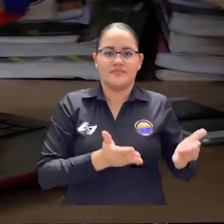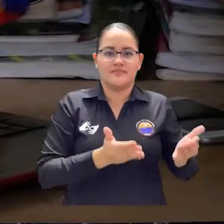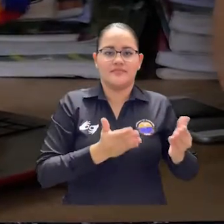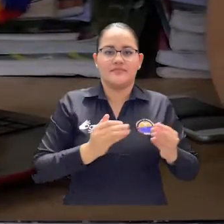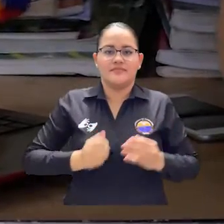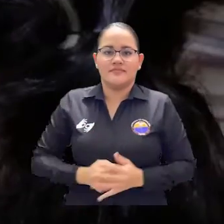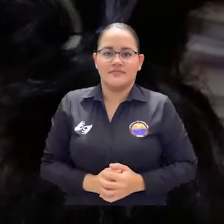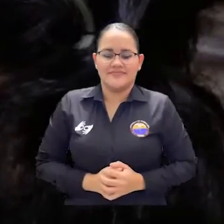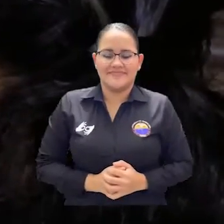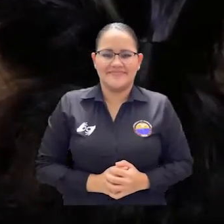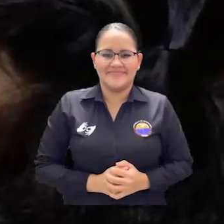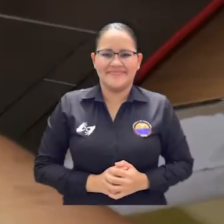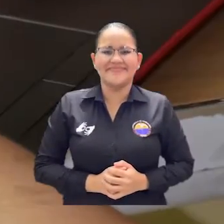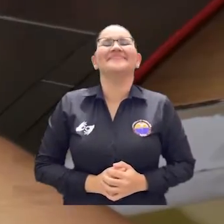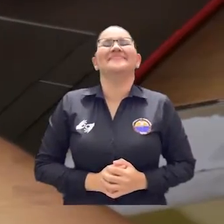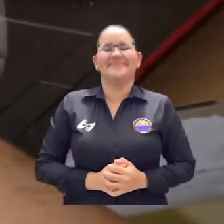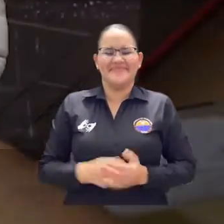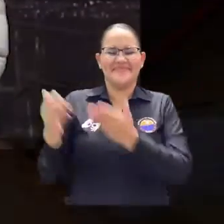casa.